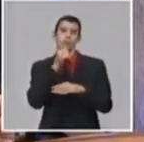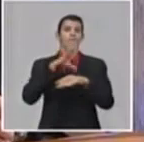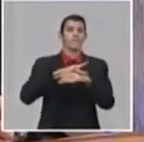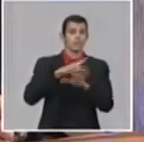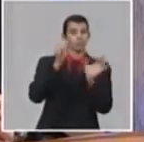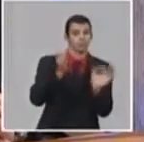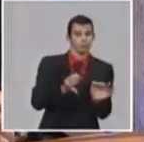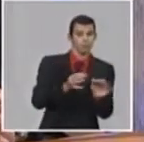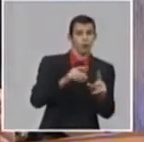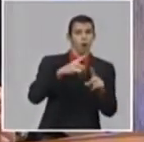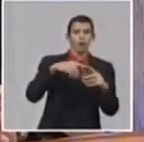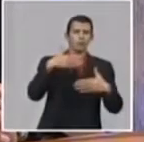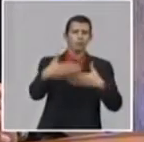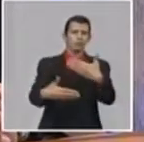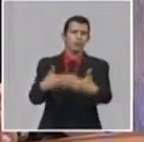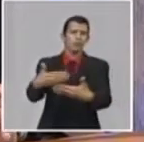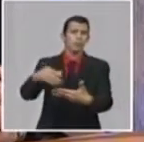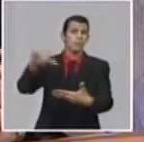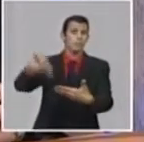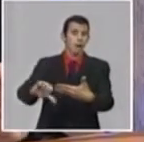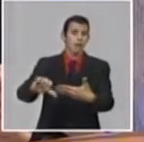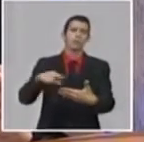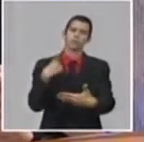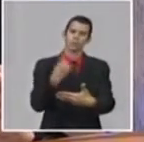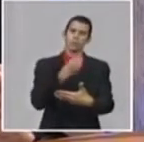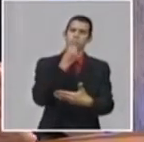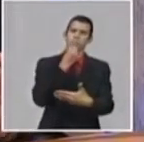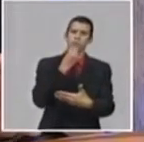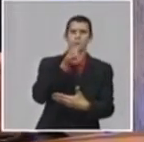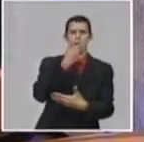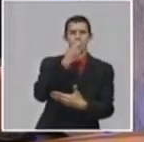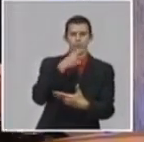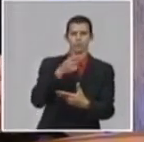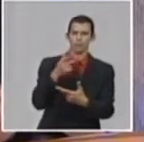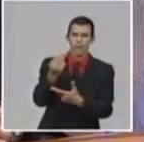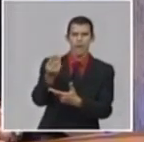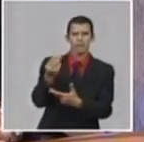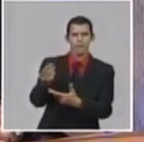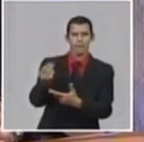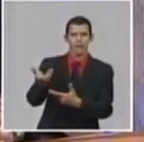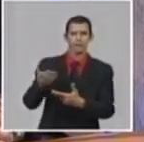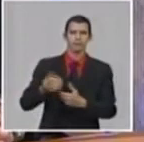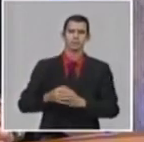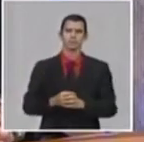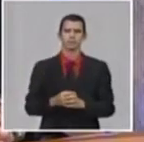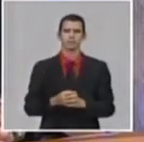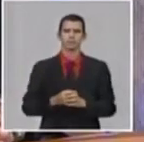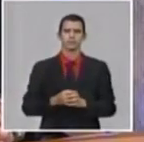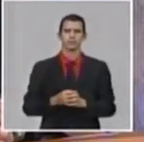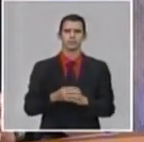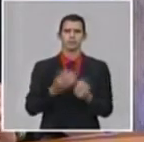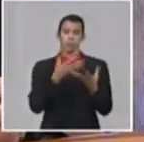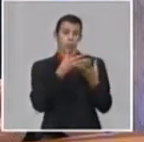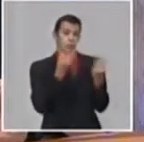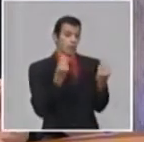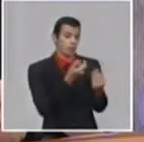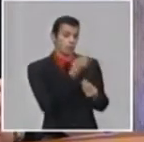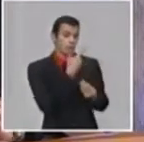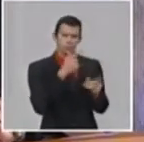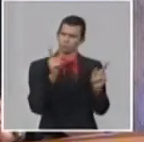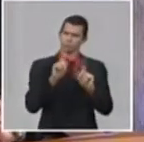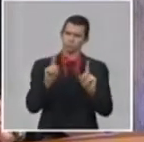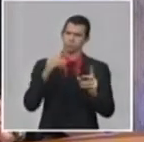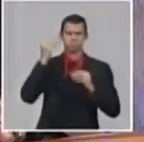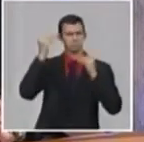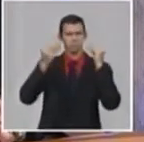la semana pasada, al escenario más crítico. O sea, tendríamos respaldo de estos medicamentos. Al mismo tiempo,